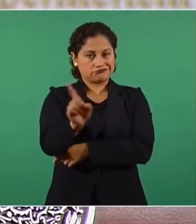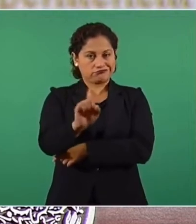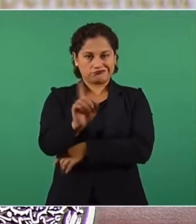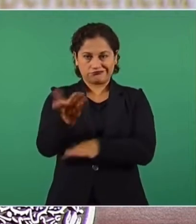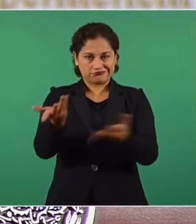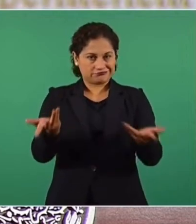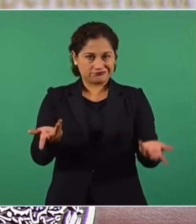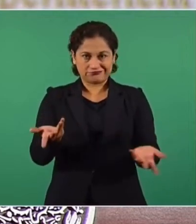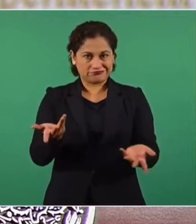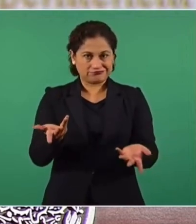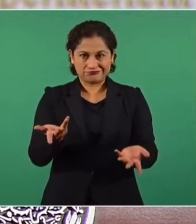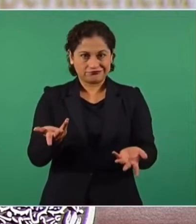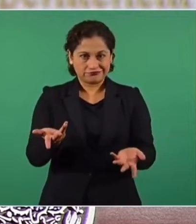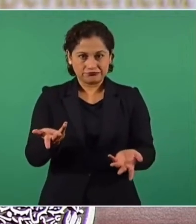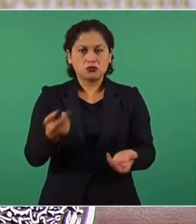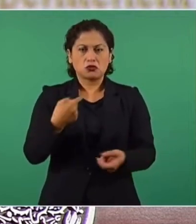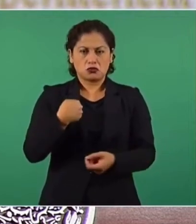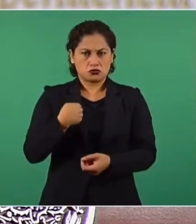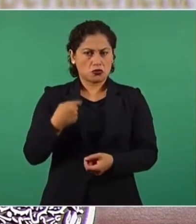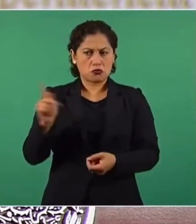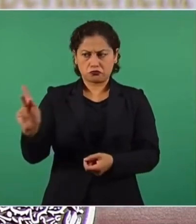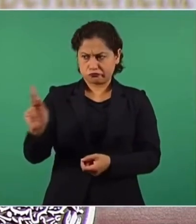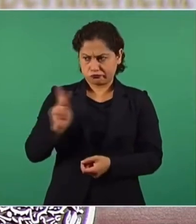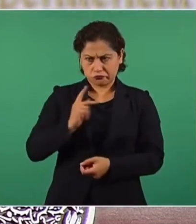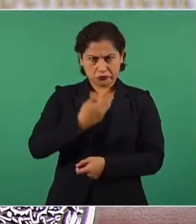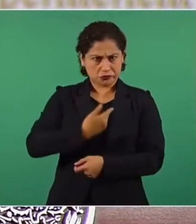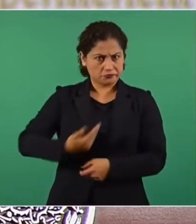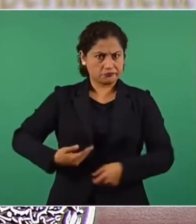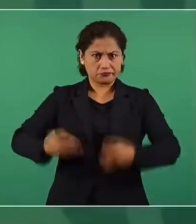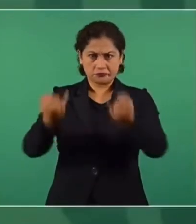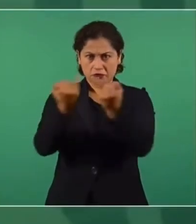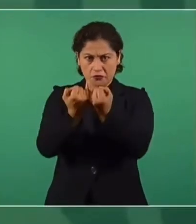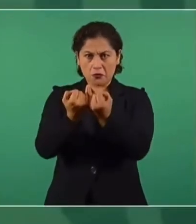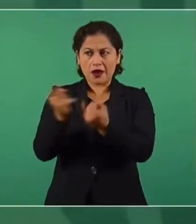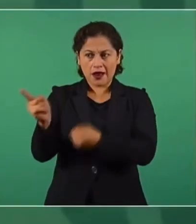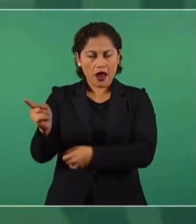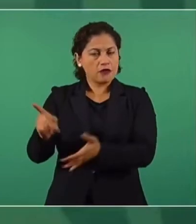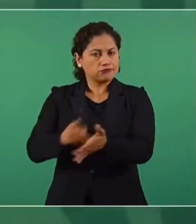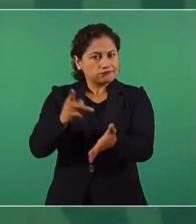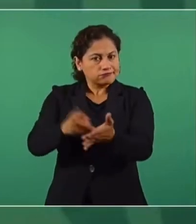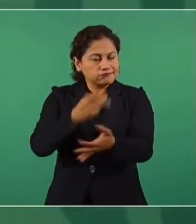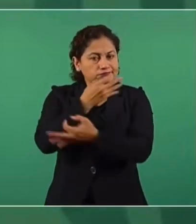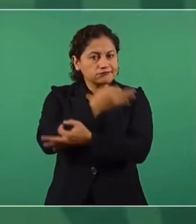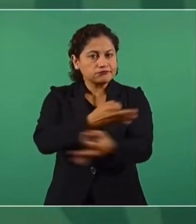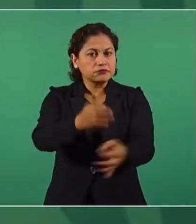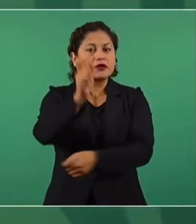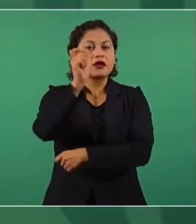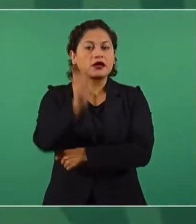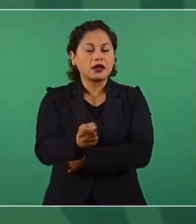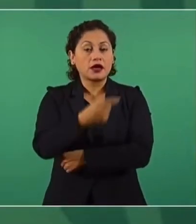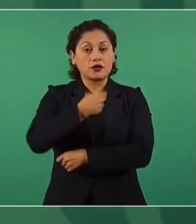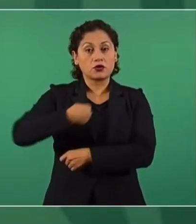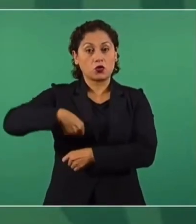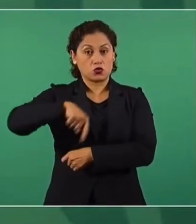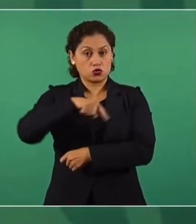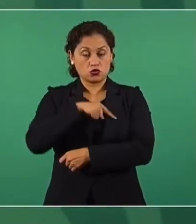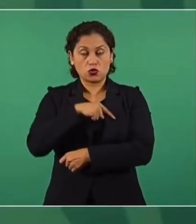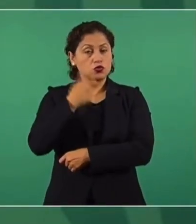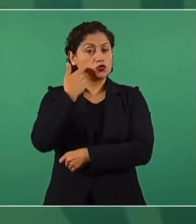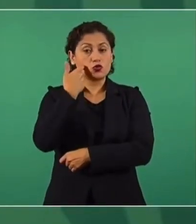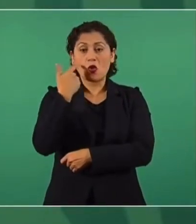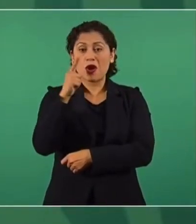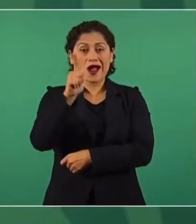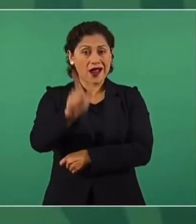totalmente con el presidente y nos lo ha dicho muchas veces, lo que menos queremos es precisamente hacer esa situación